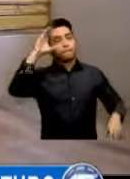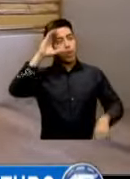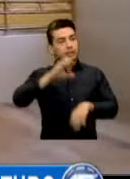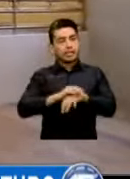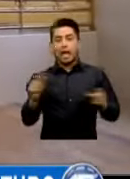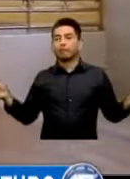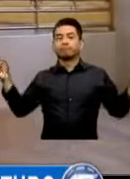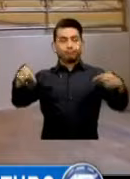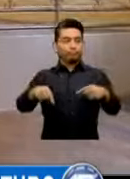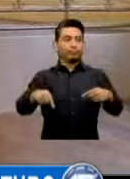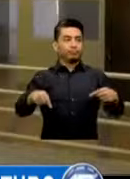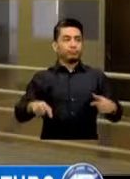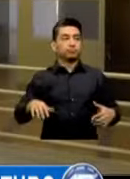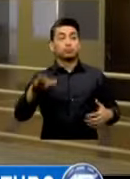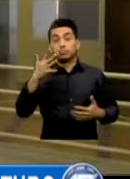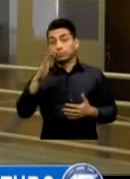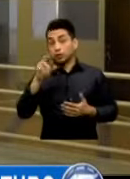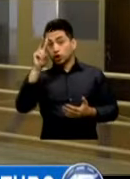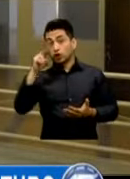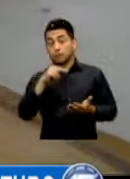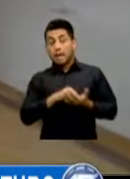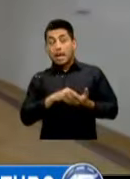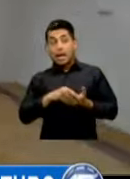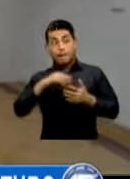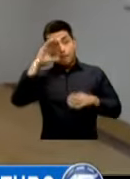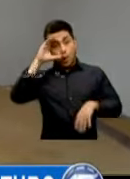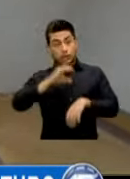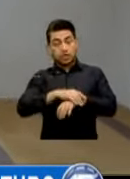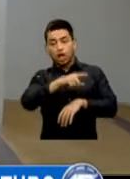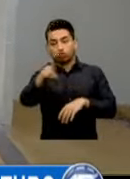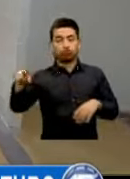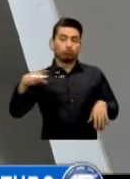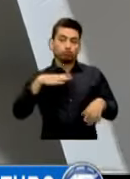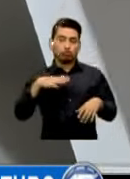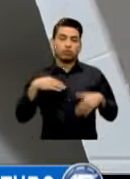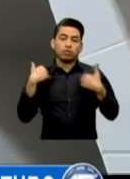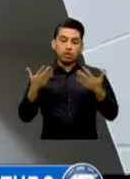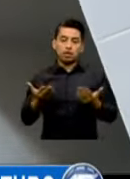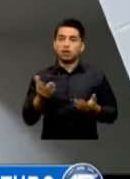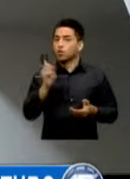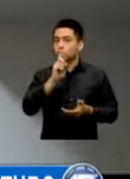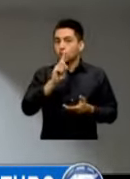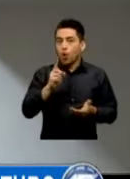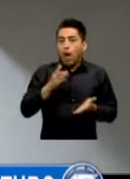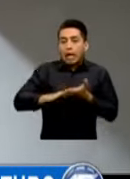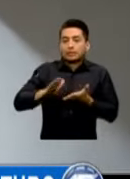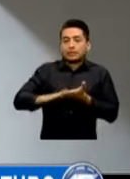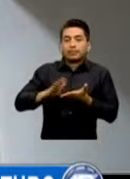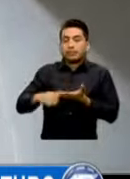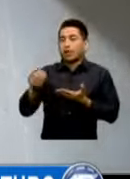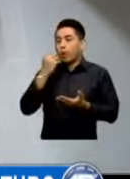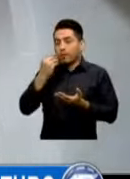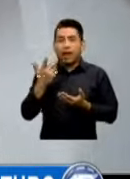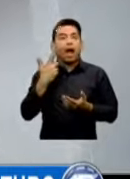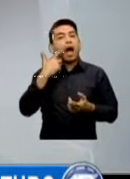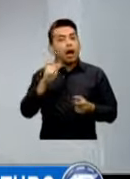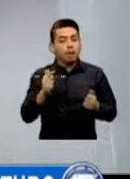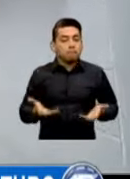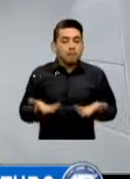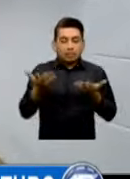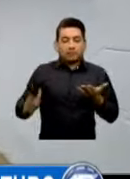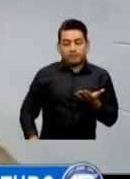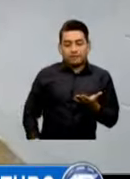Más De Dos Mil Policías Serán Beneficiados No Gastarán Tendrán Un Impacto Positivo En Su Bolsillo